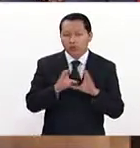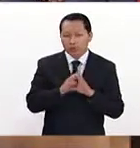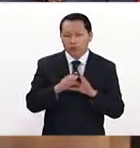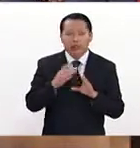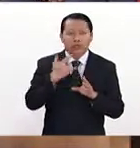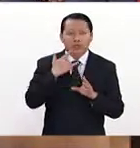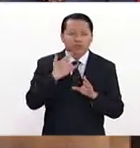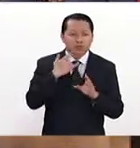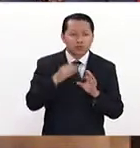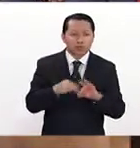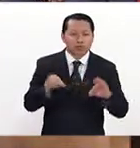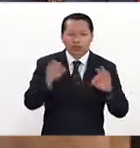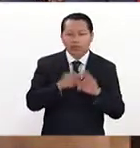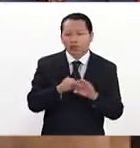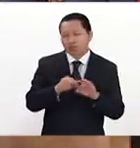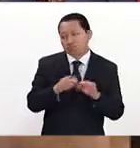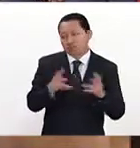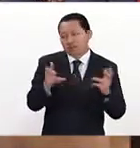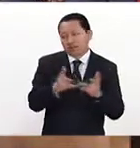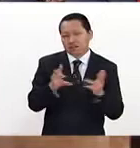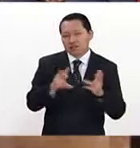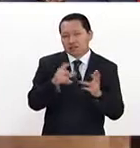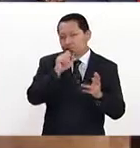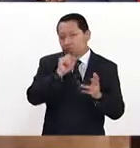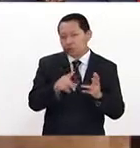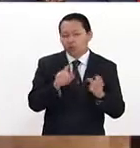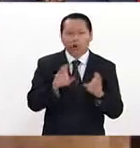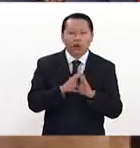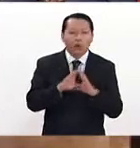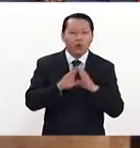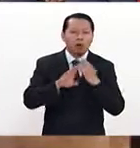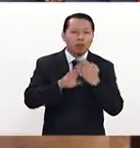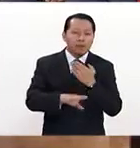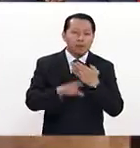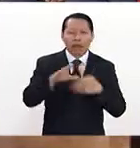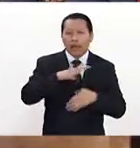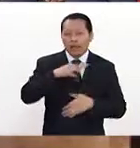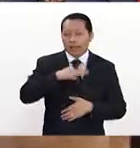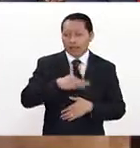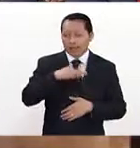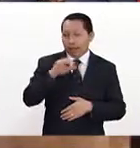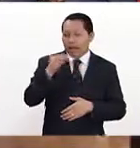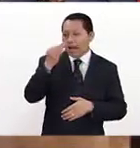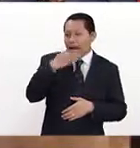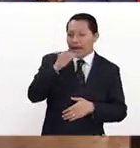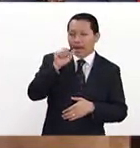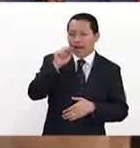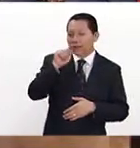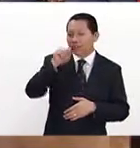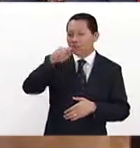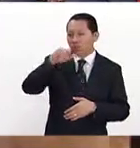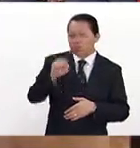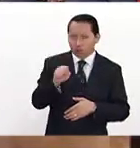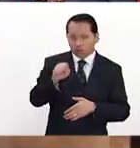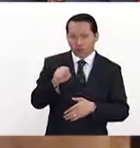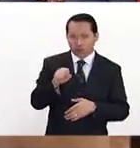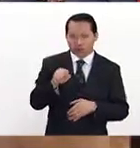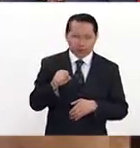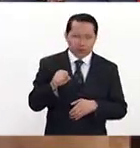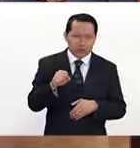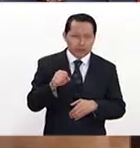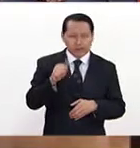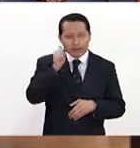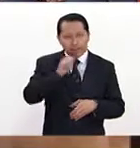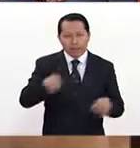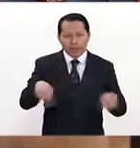importante que se hizo para evitar que los antibióticos se vendieran sin receta médica. Es una medida